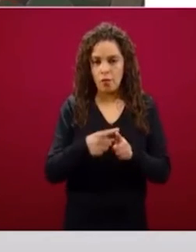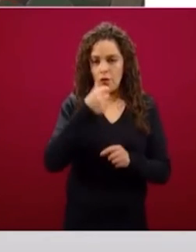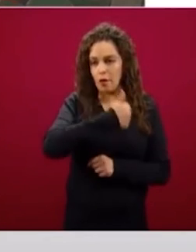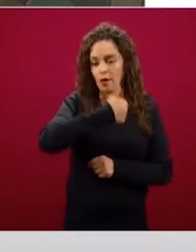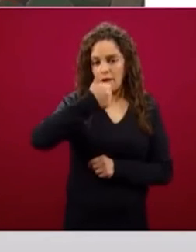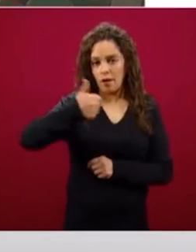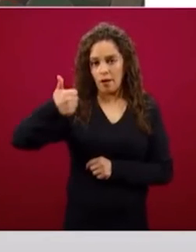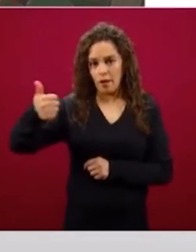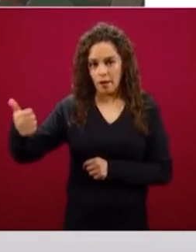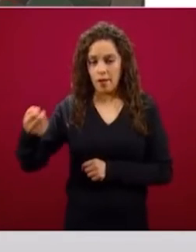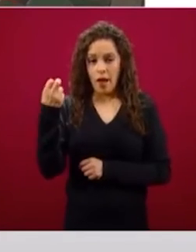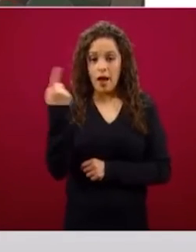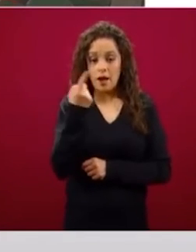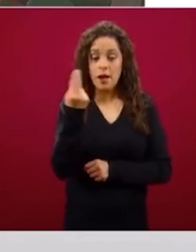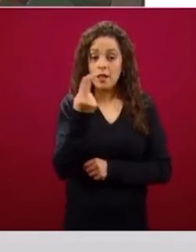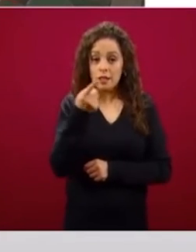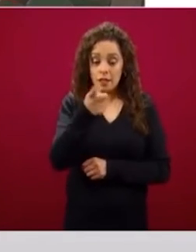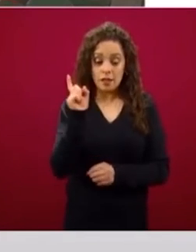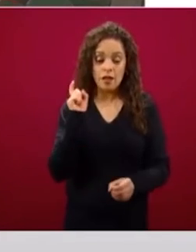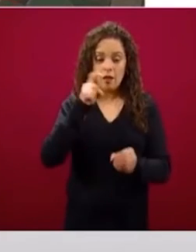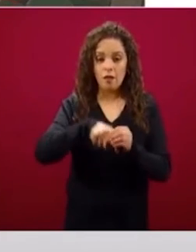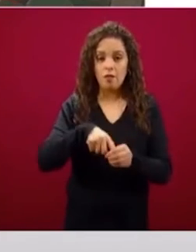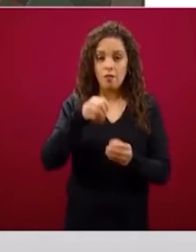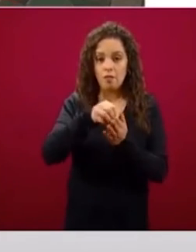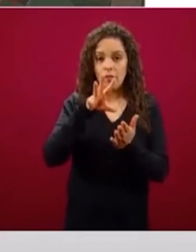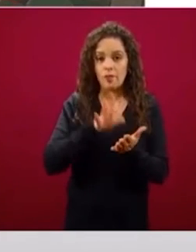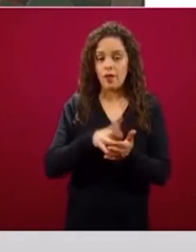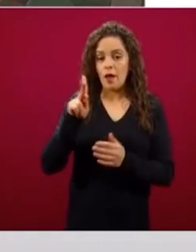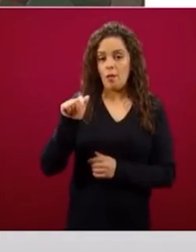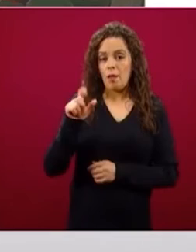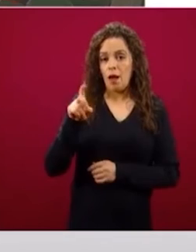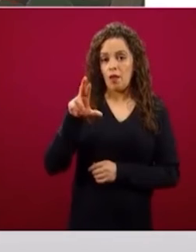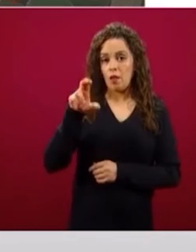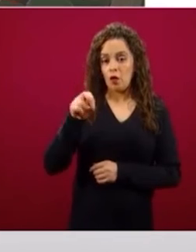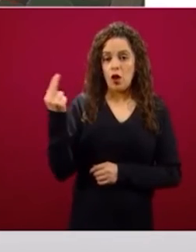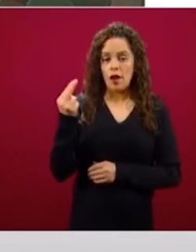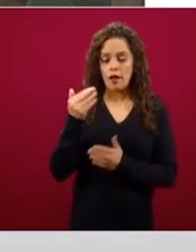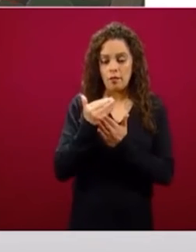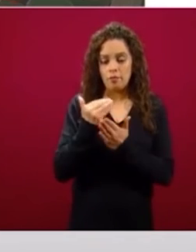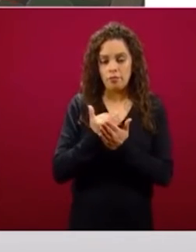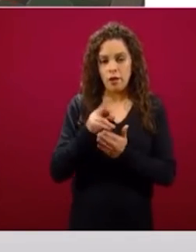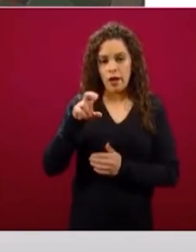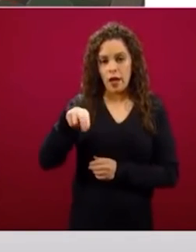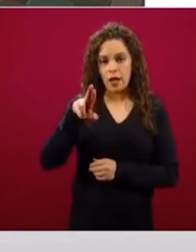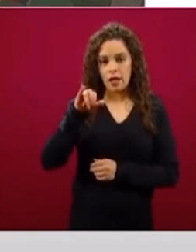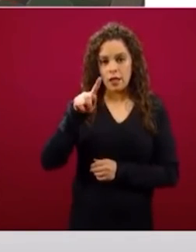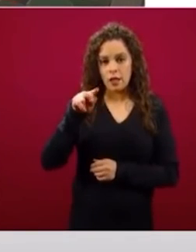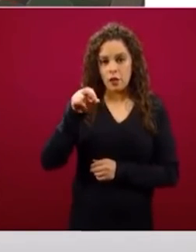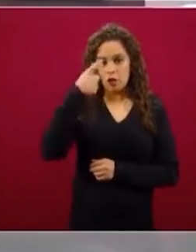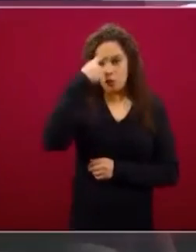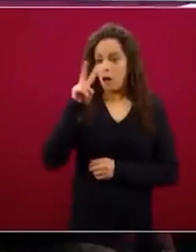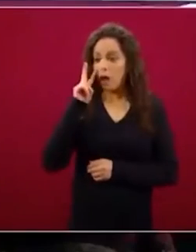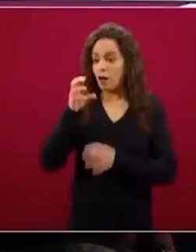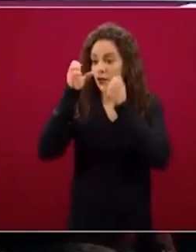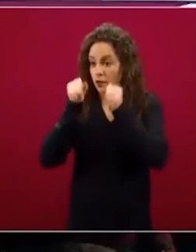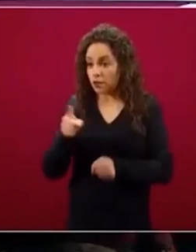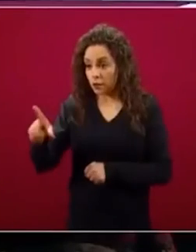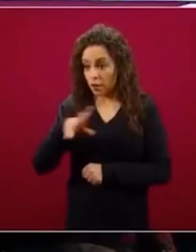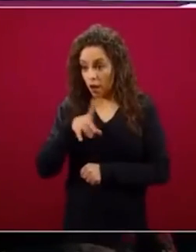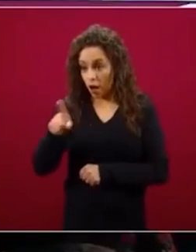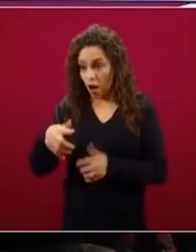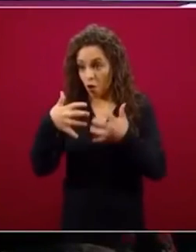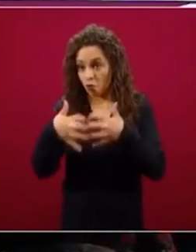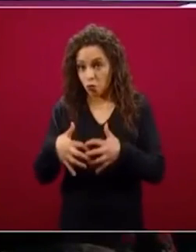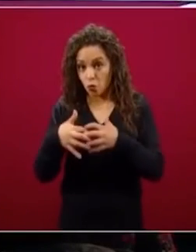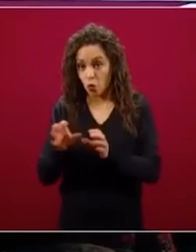inscritos en un padrón cumpliendo ciertos requisitos que acrediten su calidad de pequeños productores y que tengan un